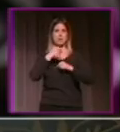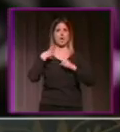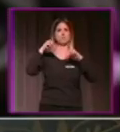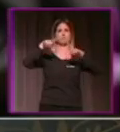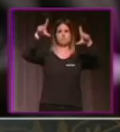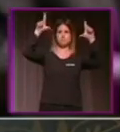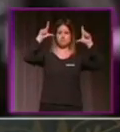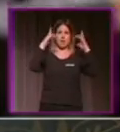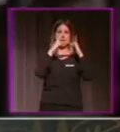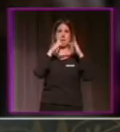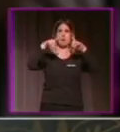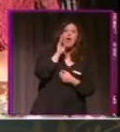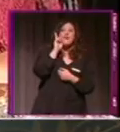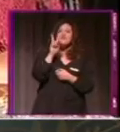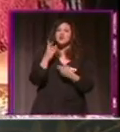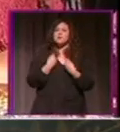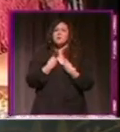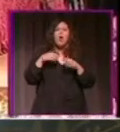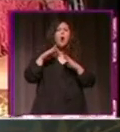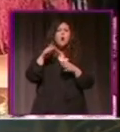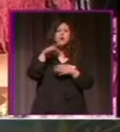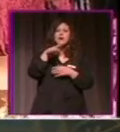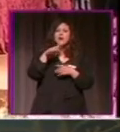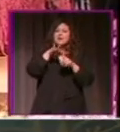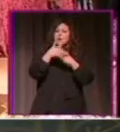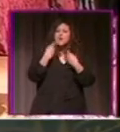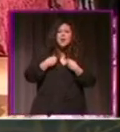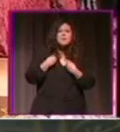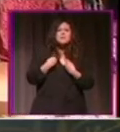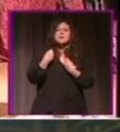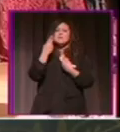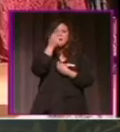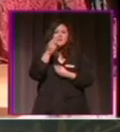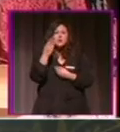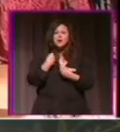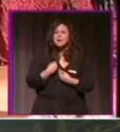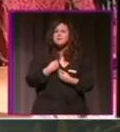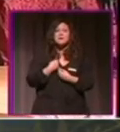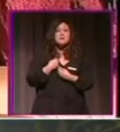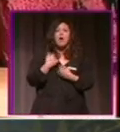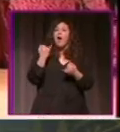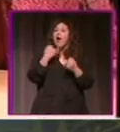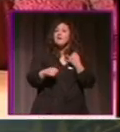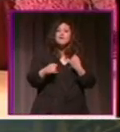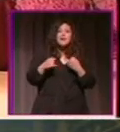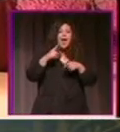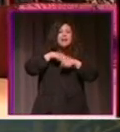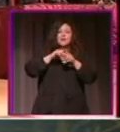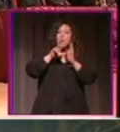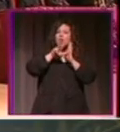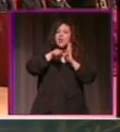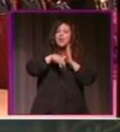dicho, Guille, que fue un pregón muy currado, muy trabajado. Reivindicando Granada, tanto en sus lugares como en sus términos, utilizó palabras muy